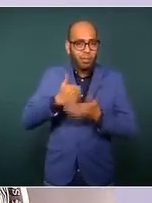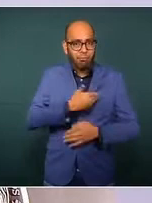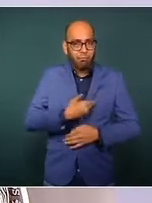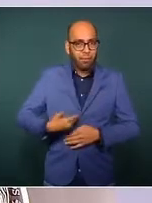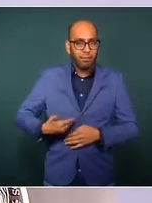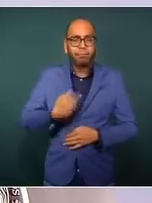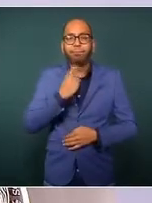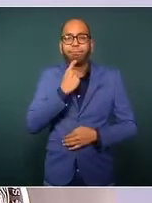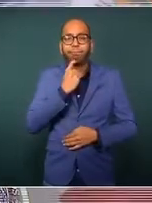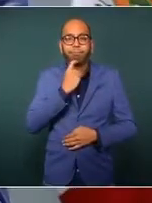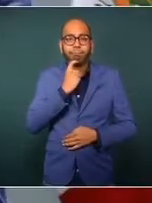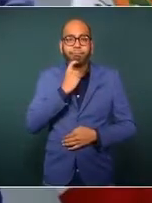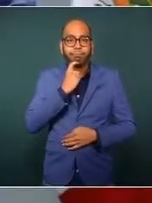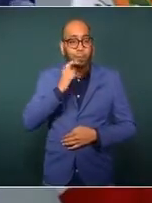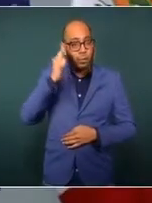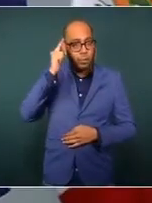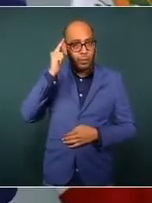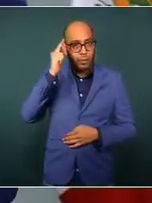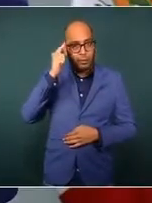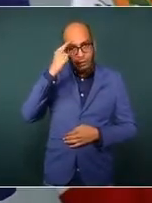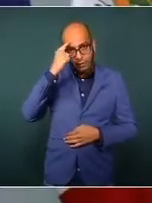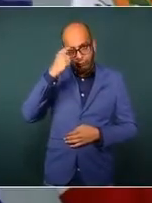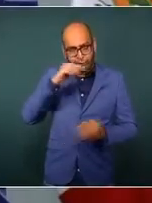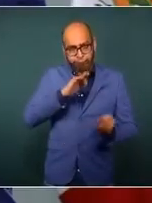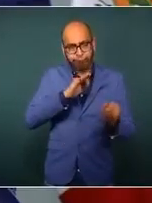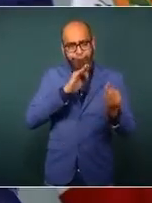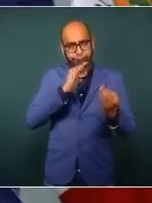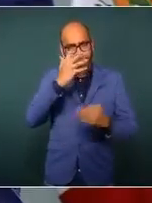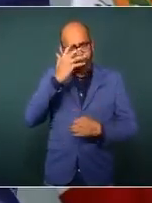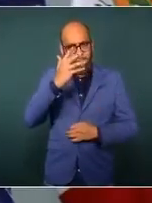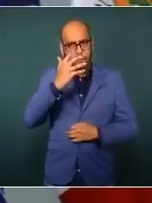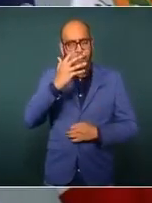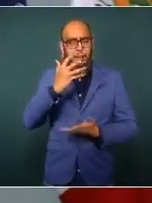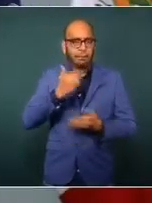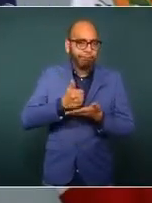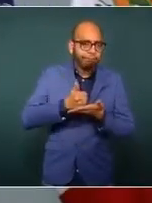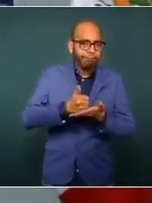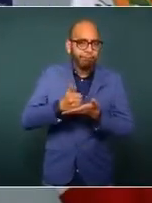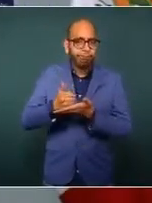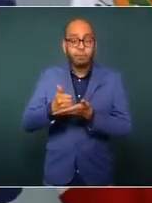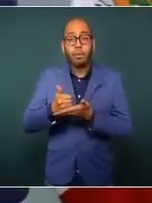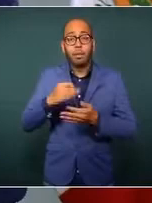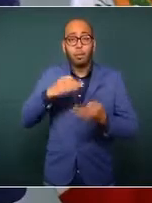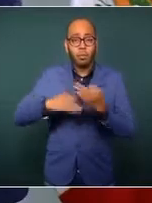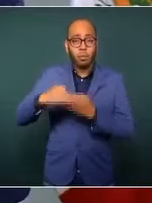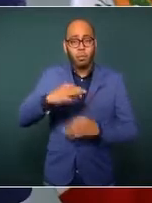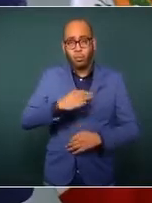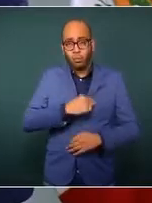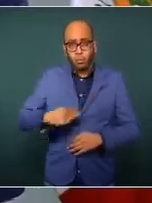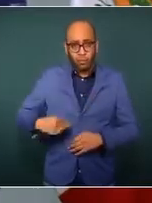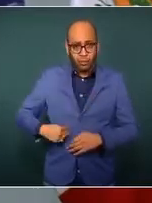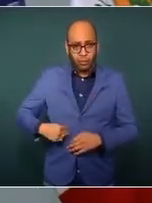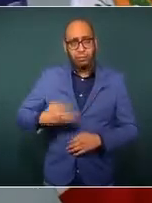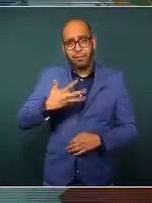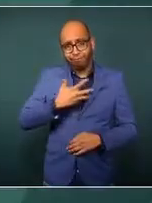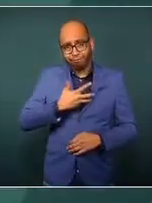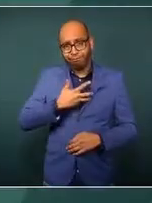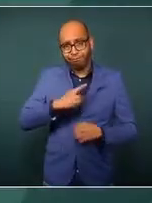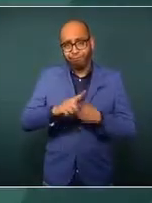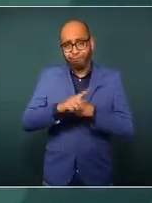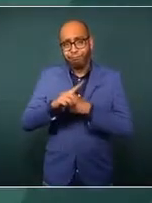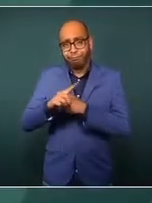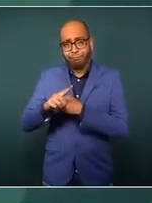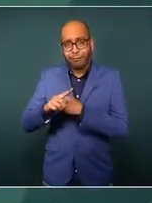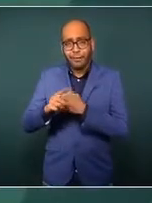hacerle frente a esta situación y que podamos, sobre todo los municipios que entran en una situación muy crítica